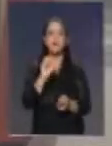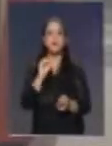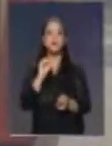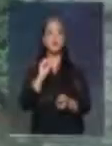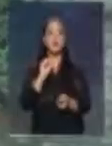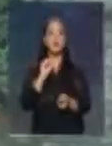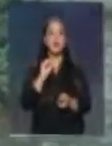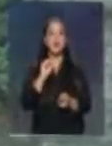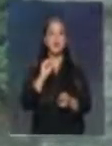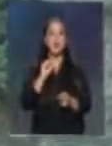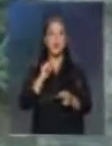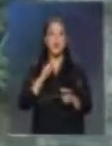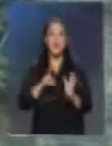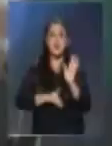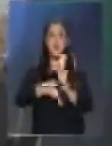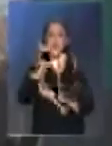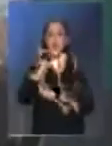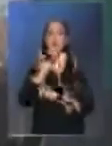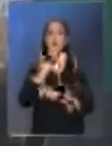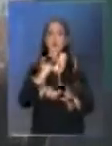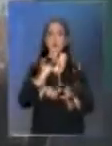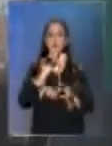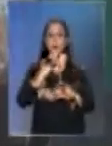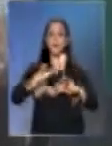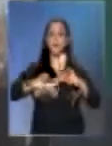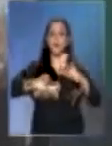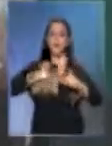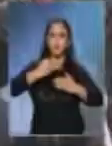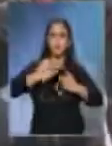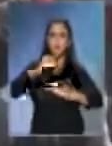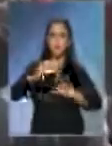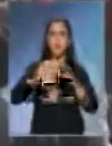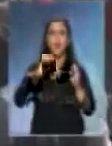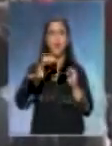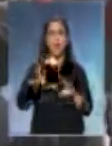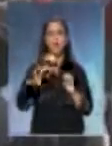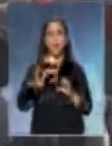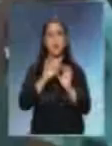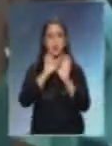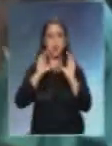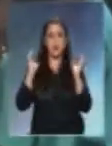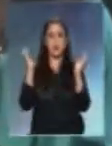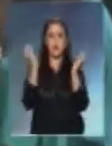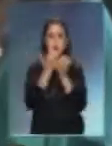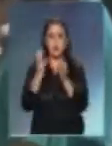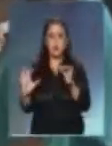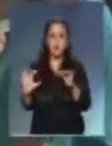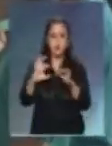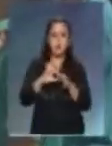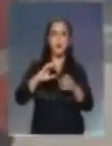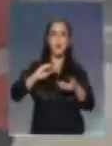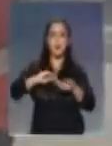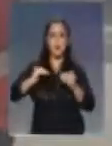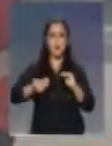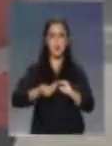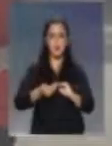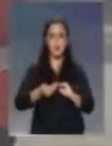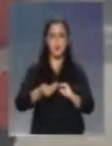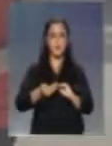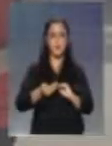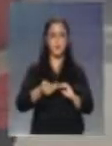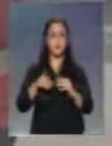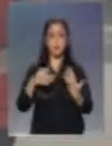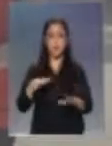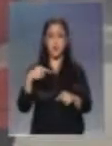nodo de desarrollo y sustentabilidad a través de investigación, educación ambiental, talleres y vinculación con la comunidad. Estamos